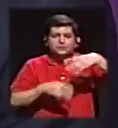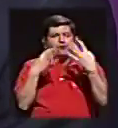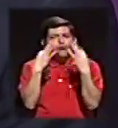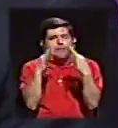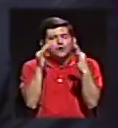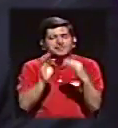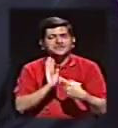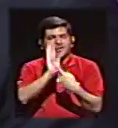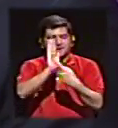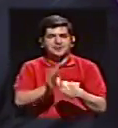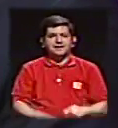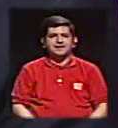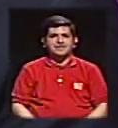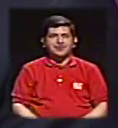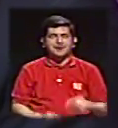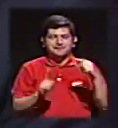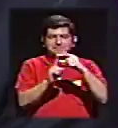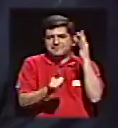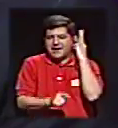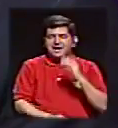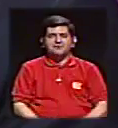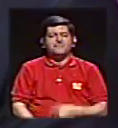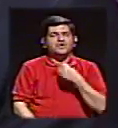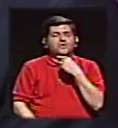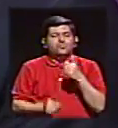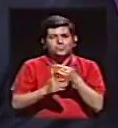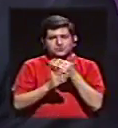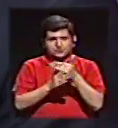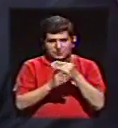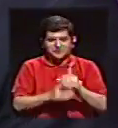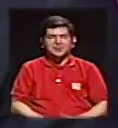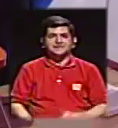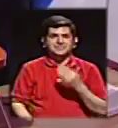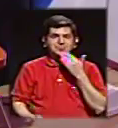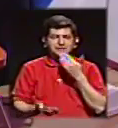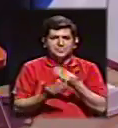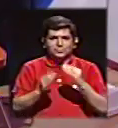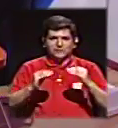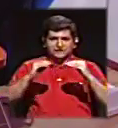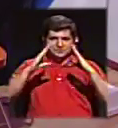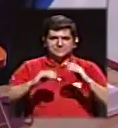hemos tratado de ilustrar en Palabra de Mujer. Un placer acompañarles y que tengan muy buen día.